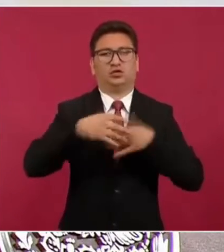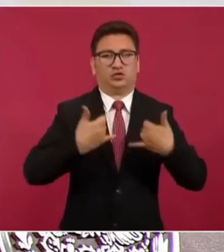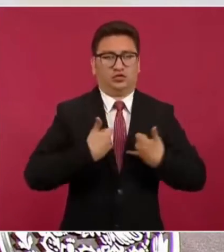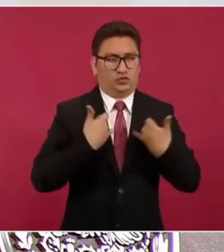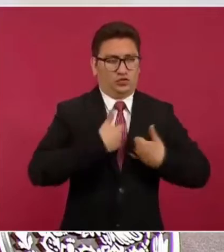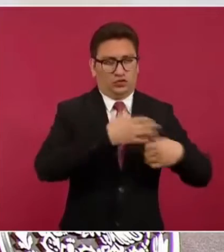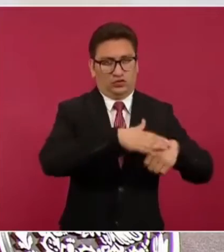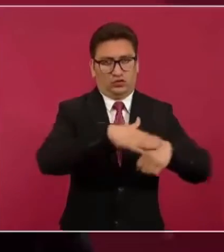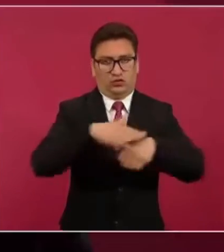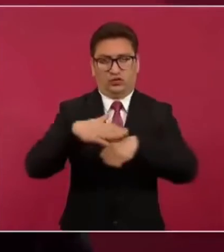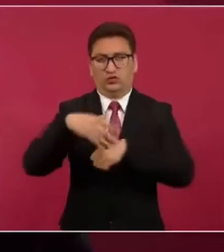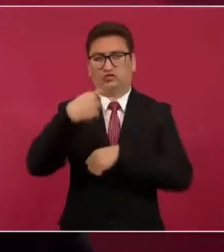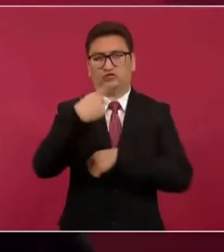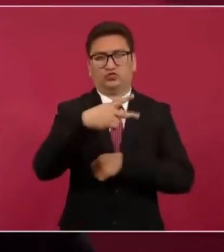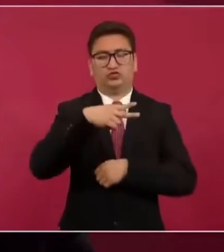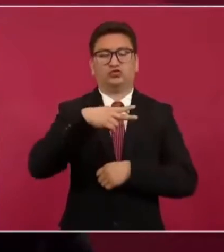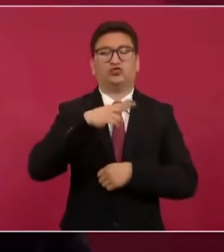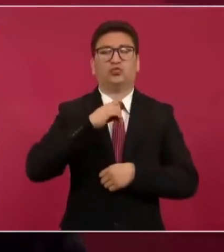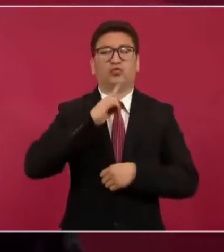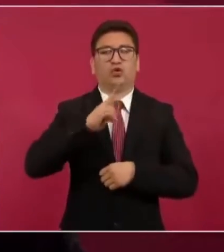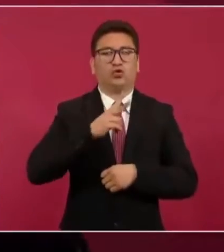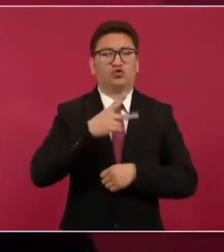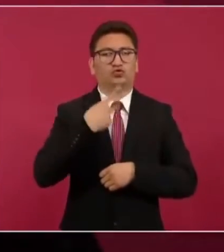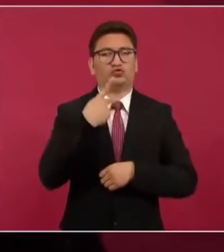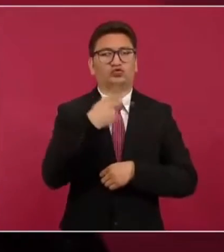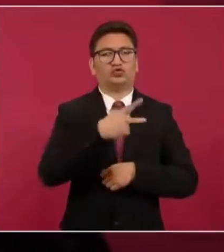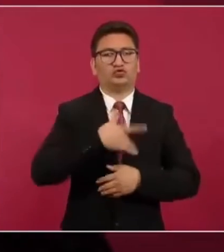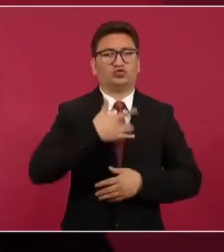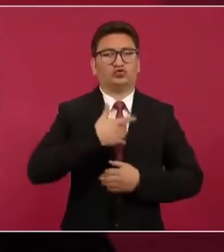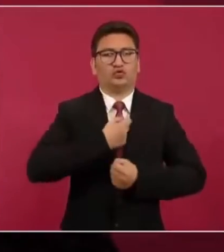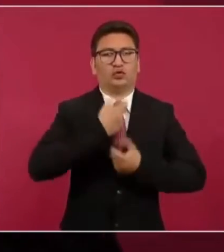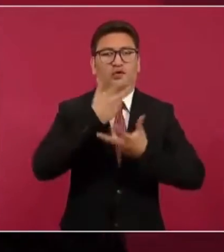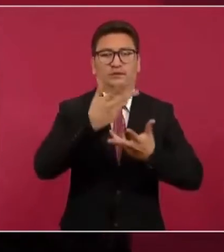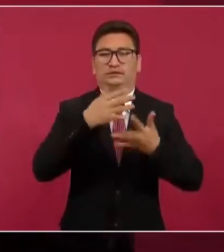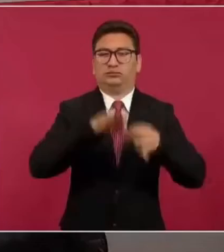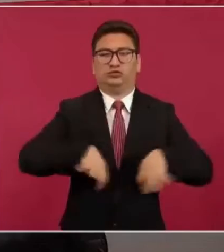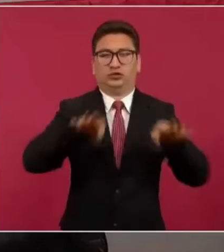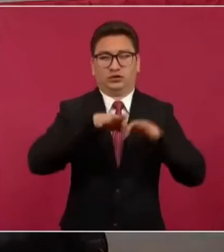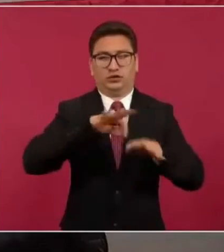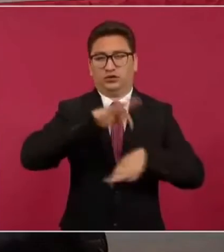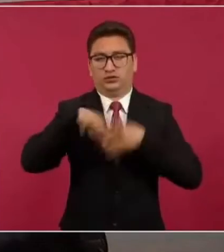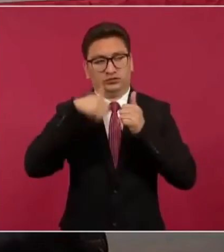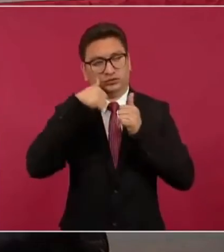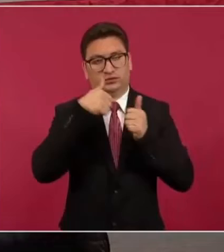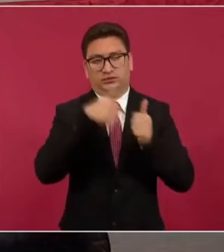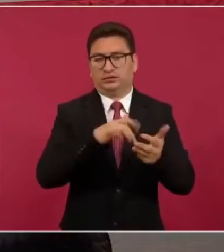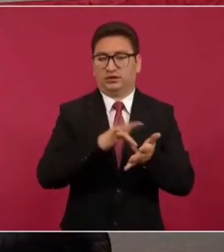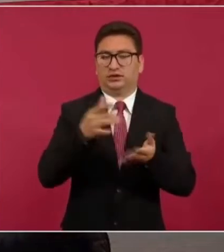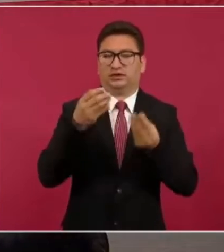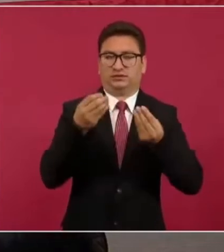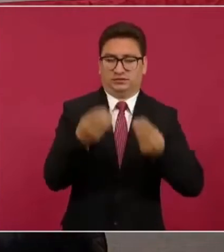que sus voces son importantes y deben ser escuchadas. Muchas gracias. No